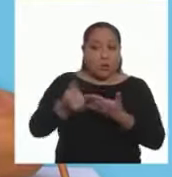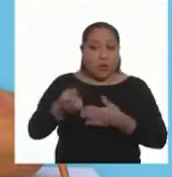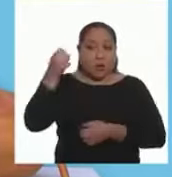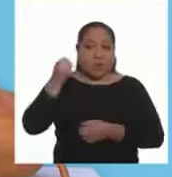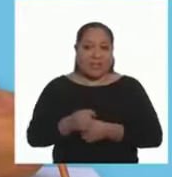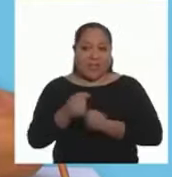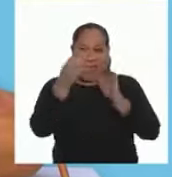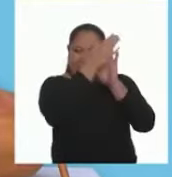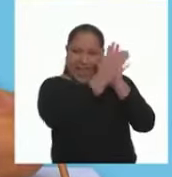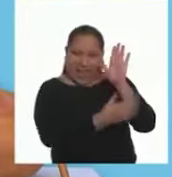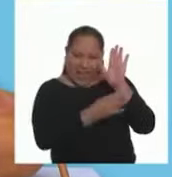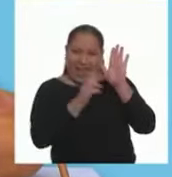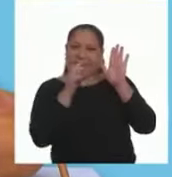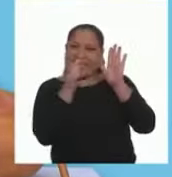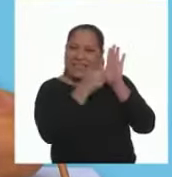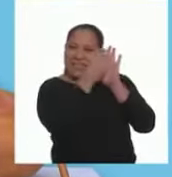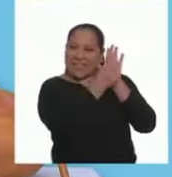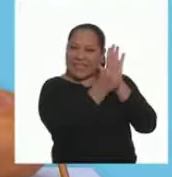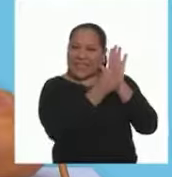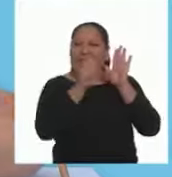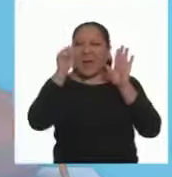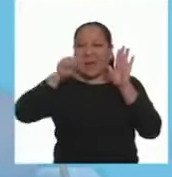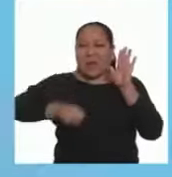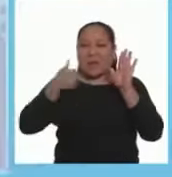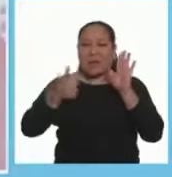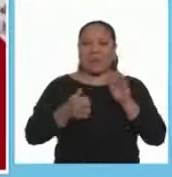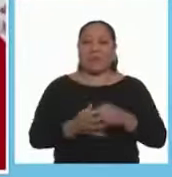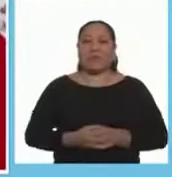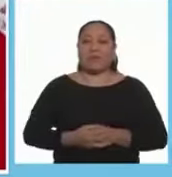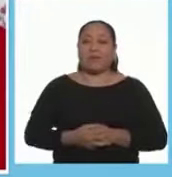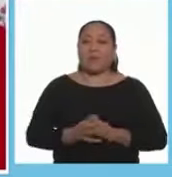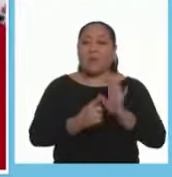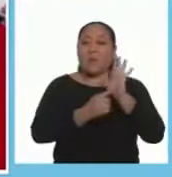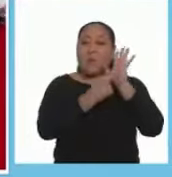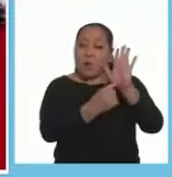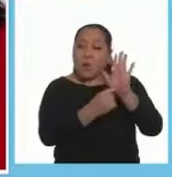con leche? ¡En la receta! ¡Muy bien!